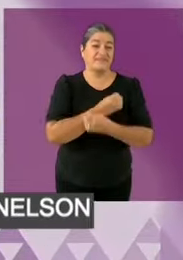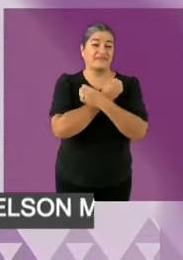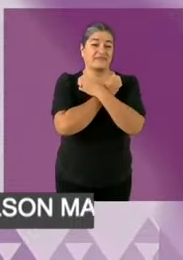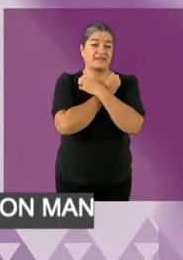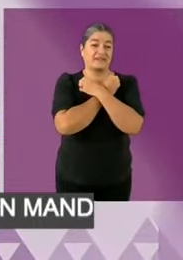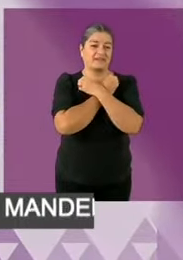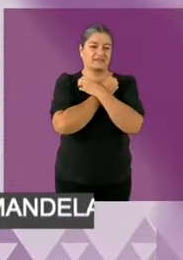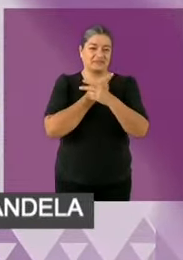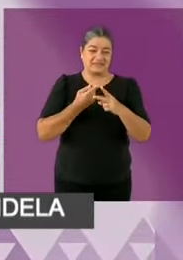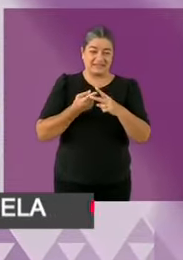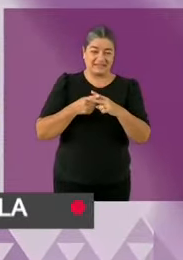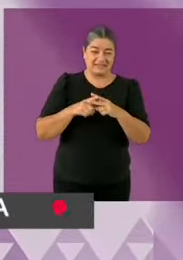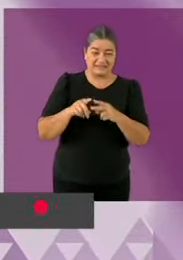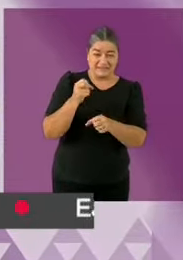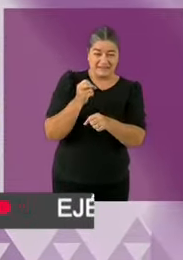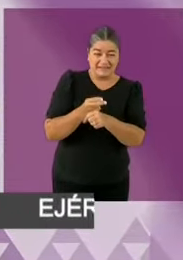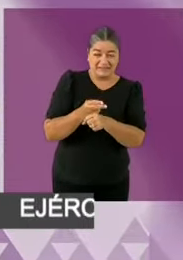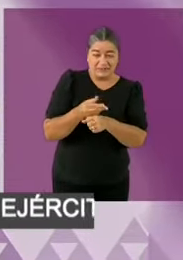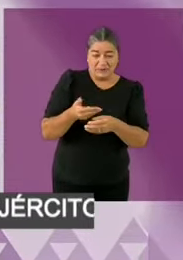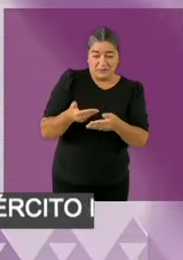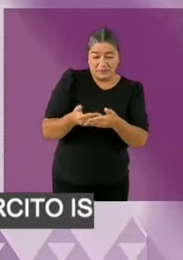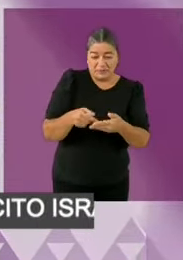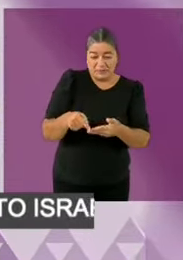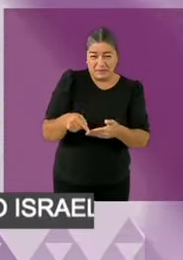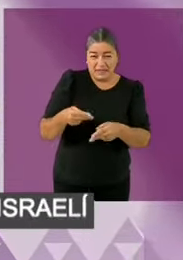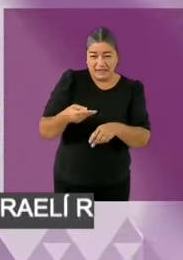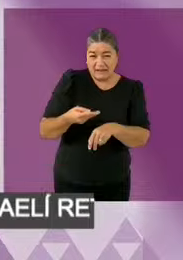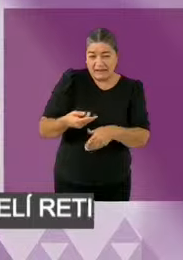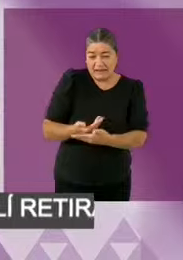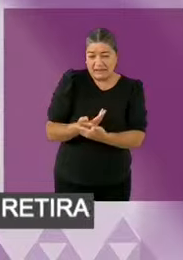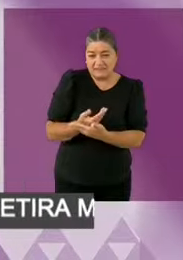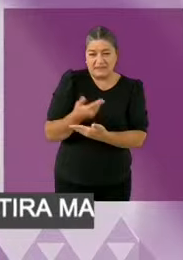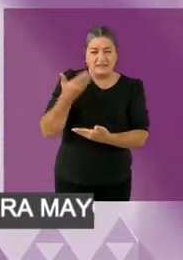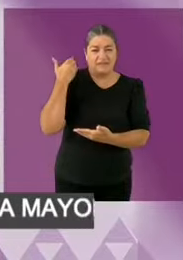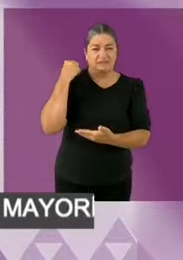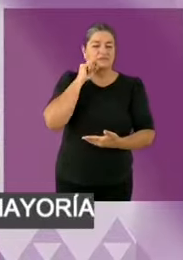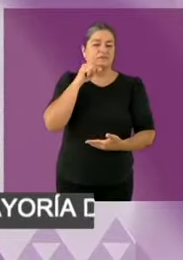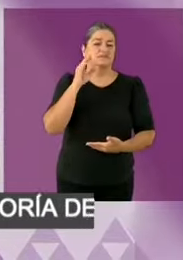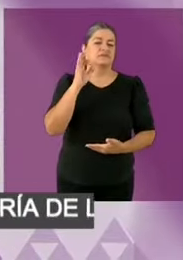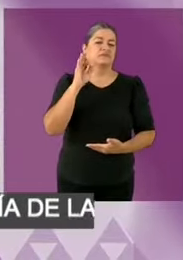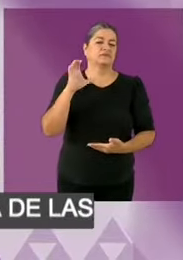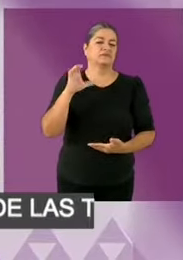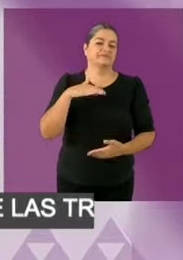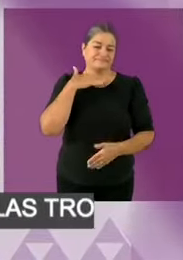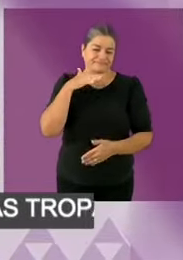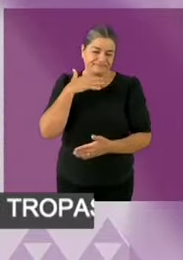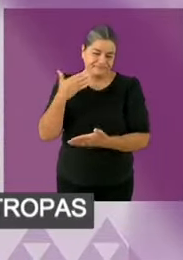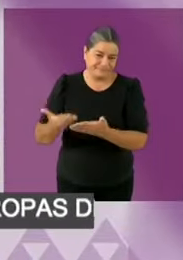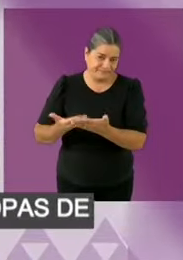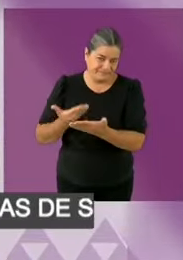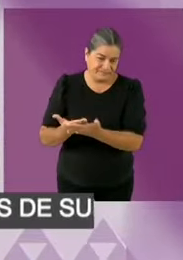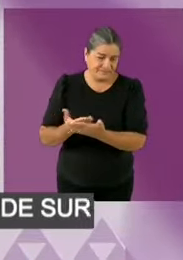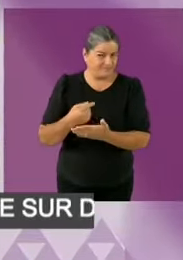corruptas. 2. Dar beca a todos los estudiantes de preescolar, primaria y secundaria que van a escuela